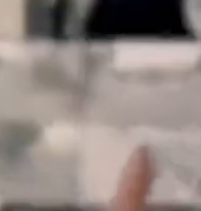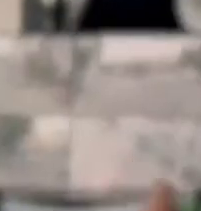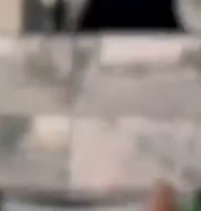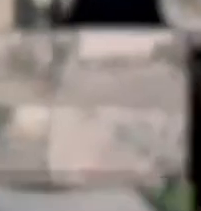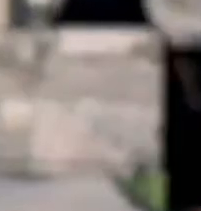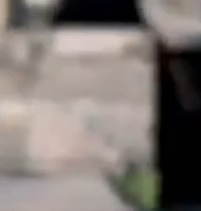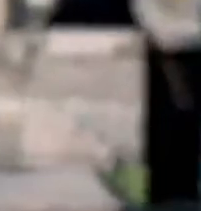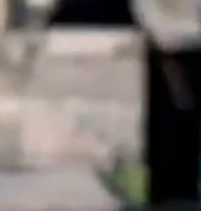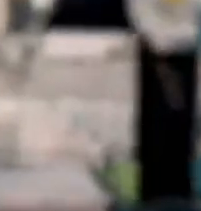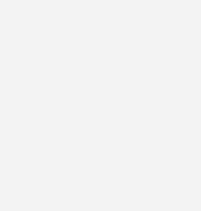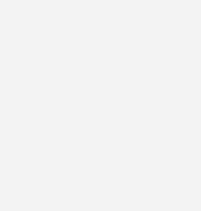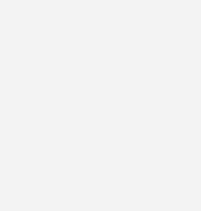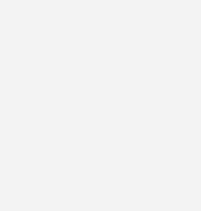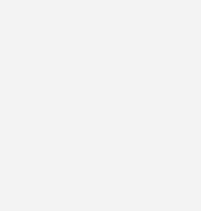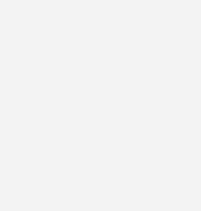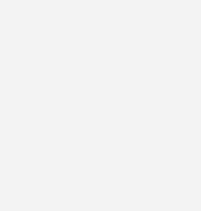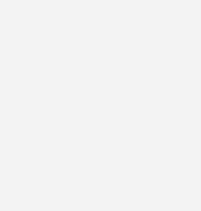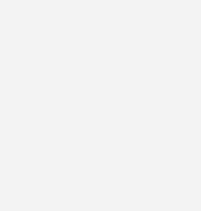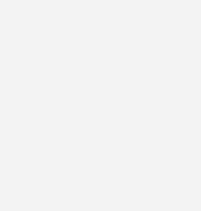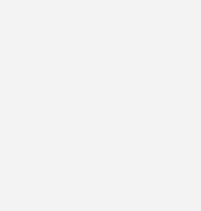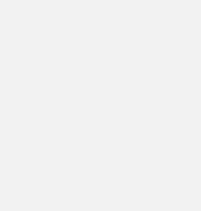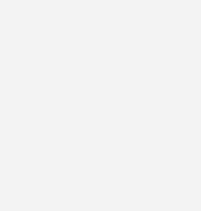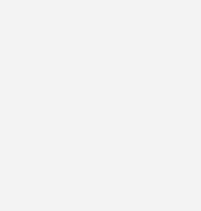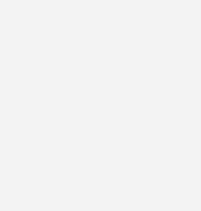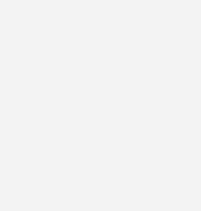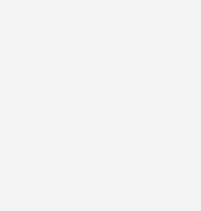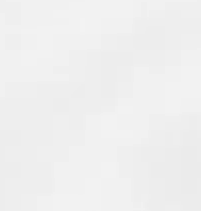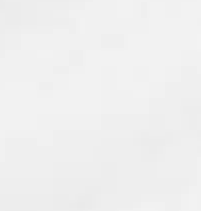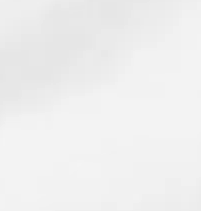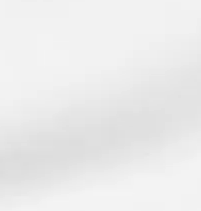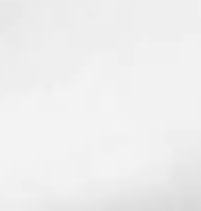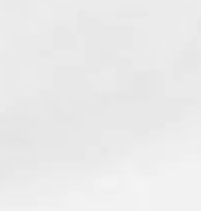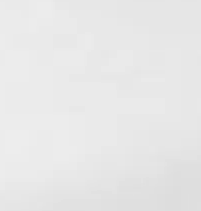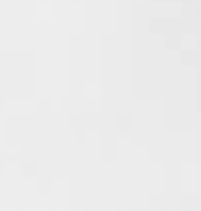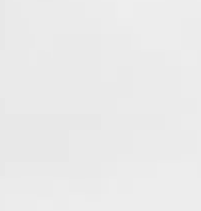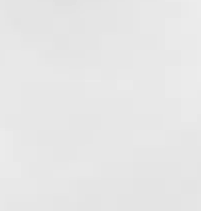por un México sin miedo Xochitl Presidenta candidata de la coalición Fuerza y Corazón por México